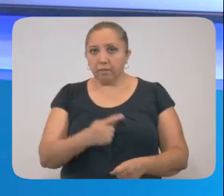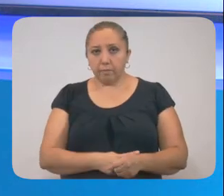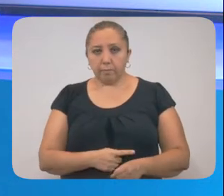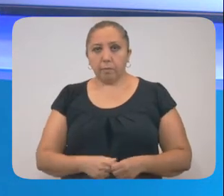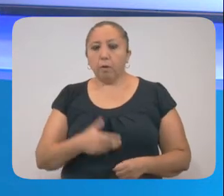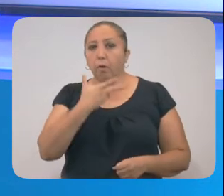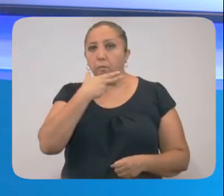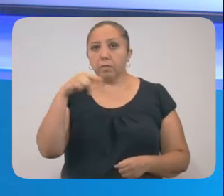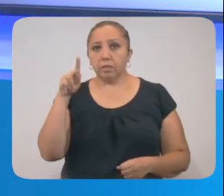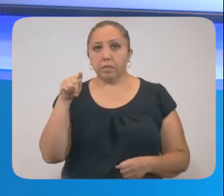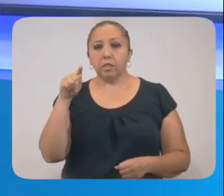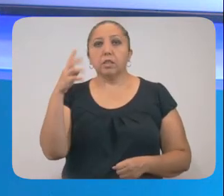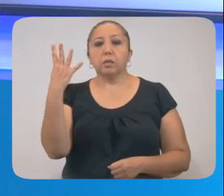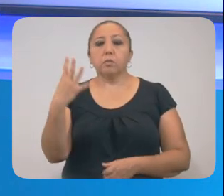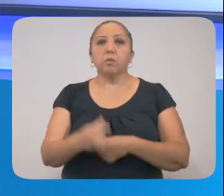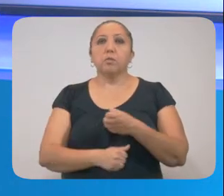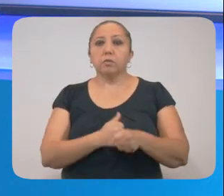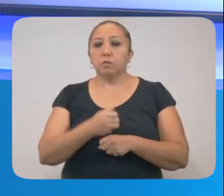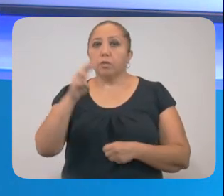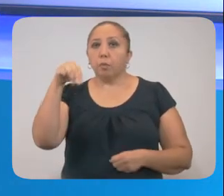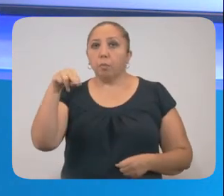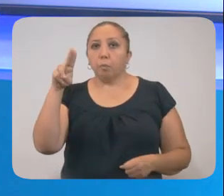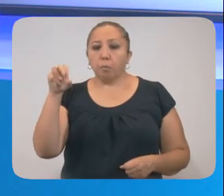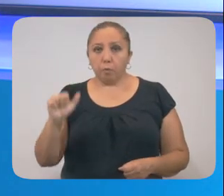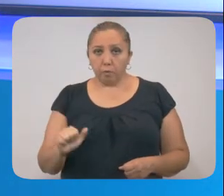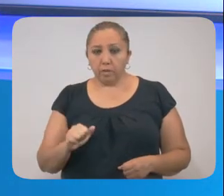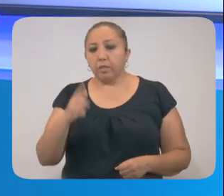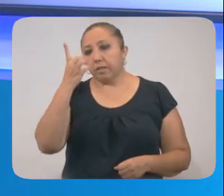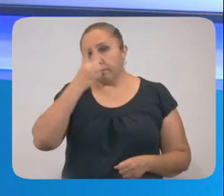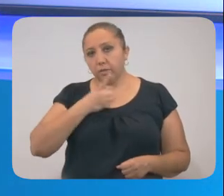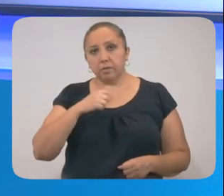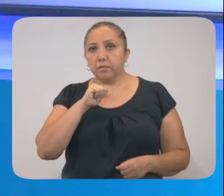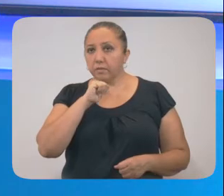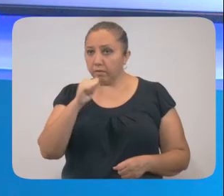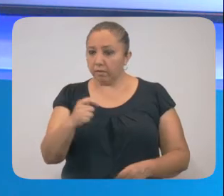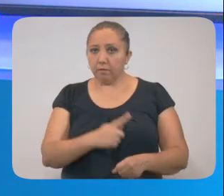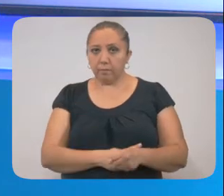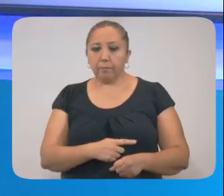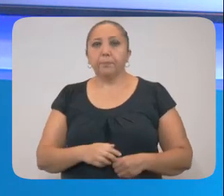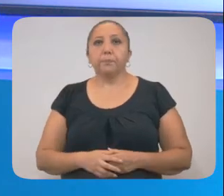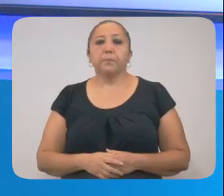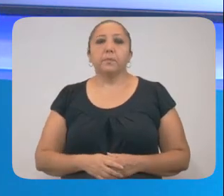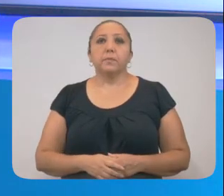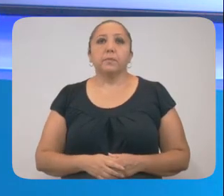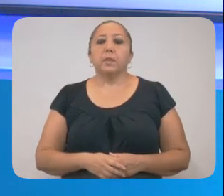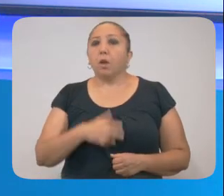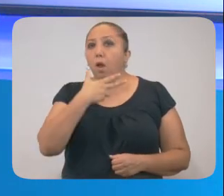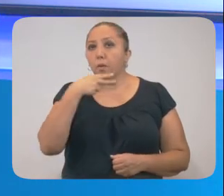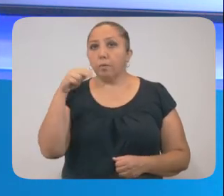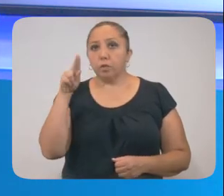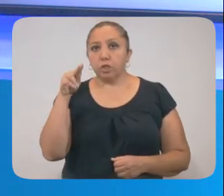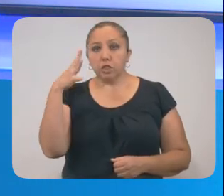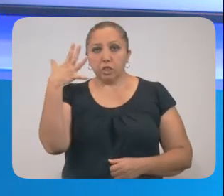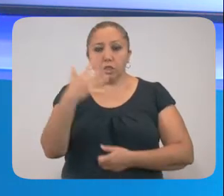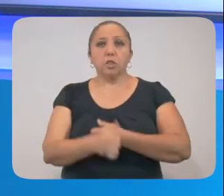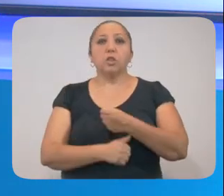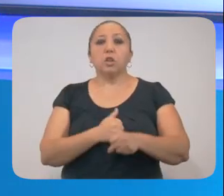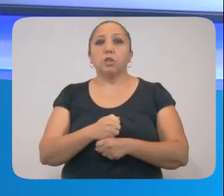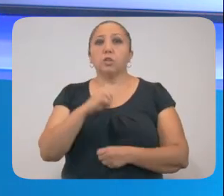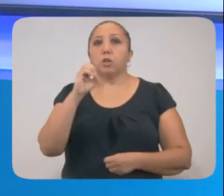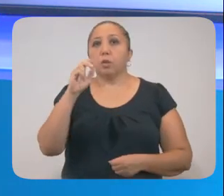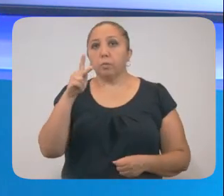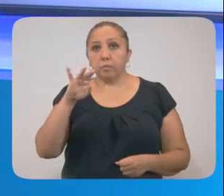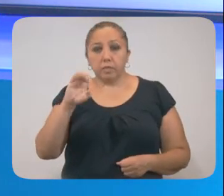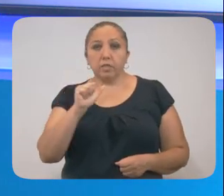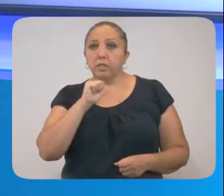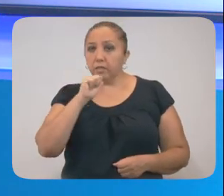Un hombre, 74 años de edad, de Muna, sufría diabetes, no presenta síntomas sus contactos. Un hombre, de 85 años de Pichén, sin